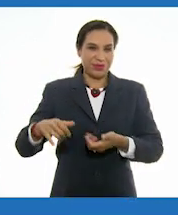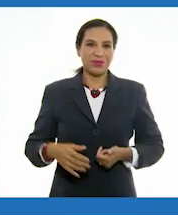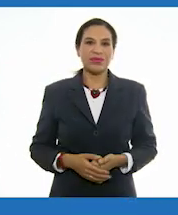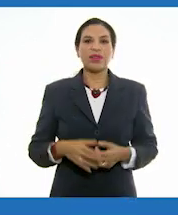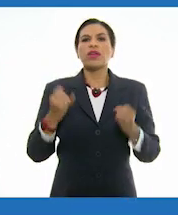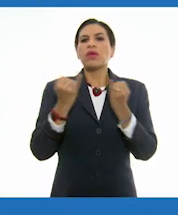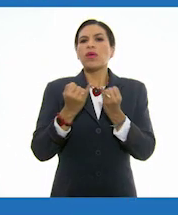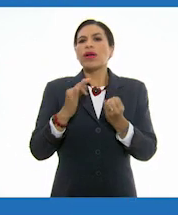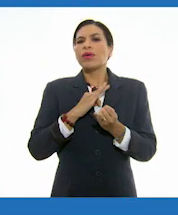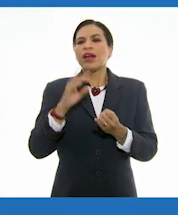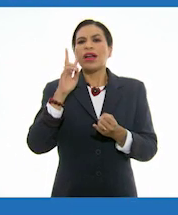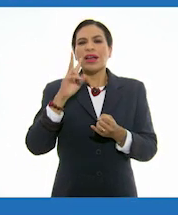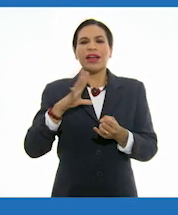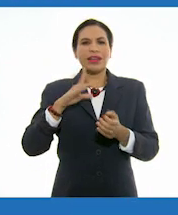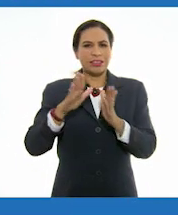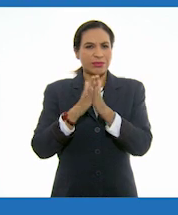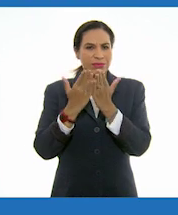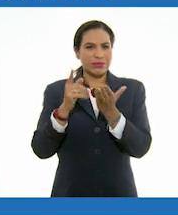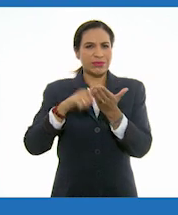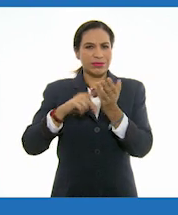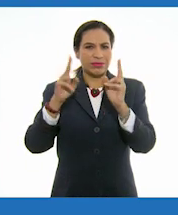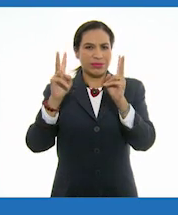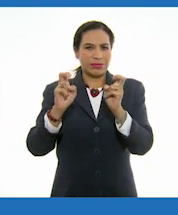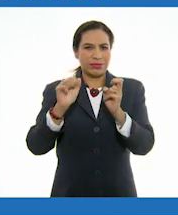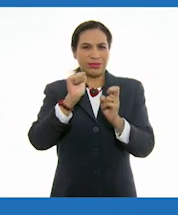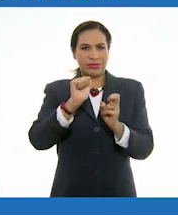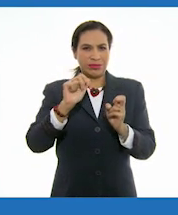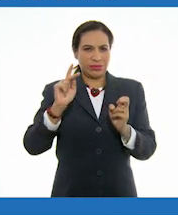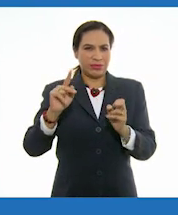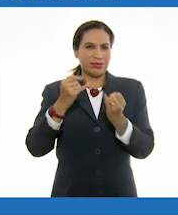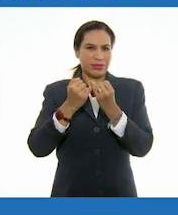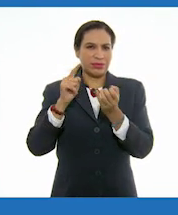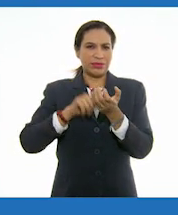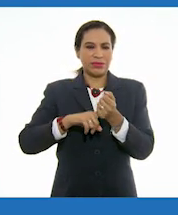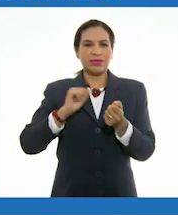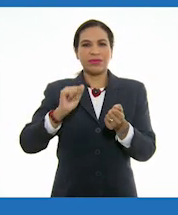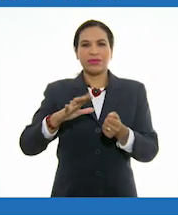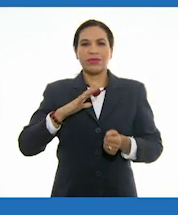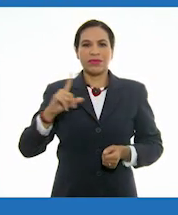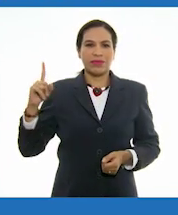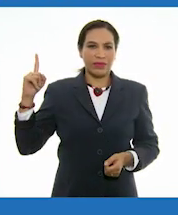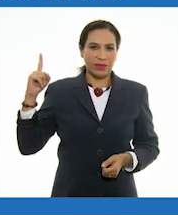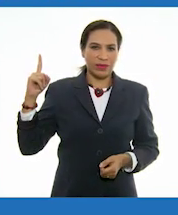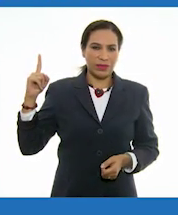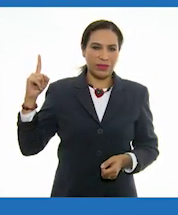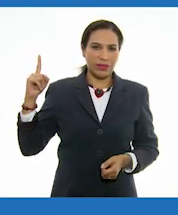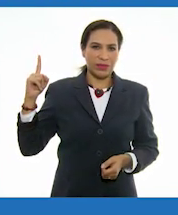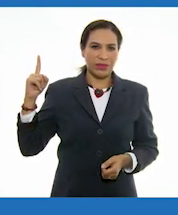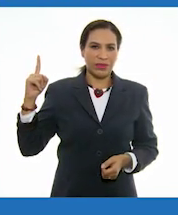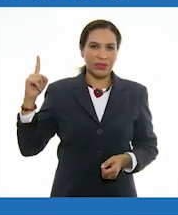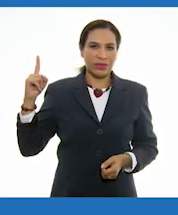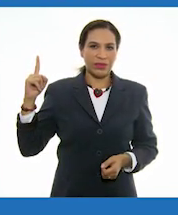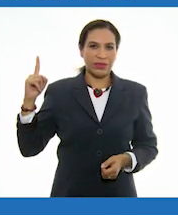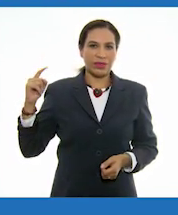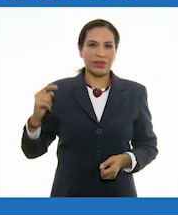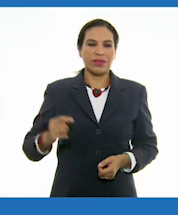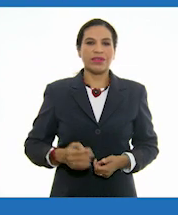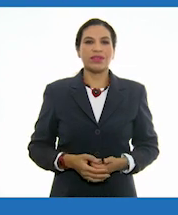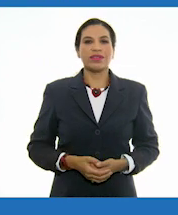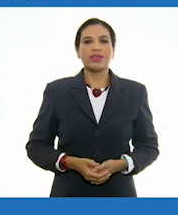También puedes encontrar los libros de texto en la página conalitej.cep